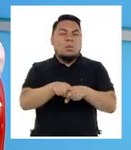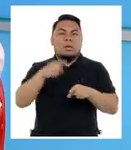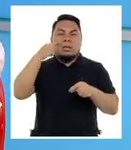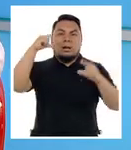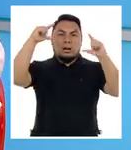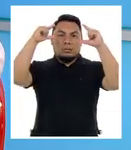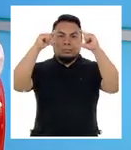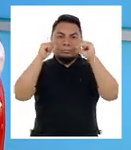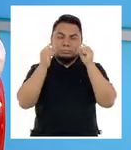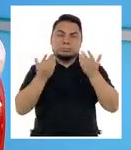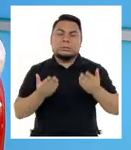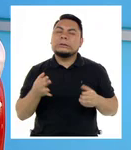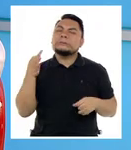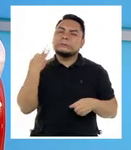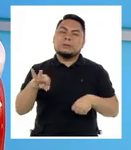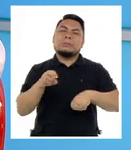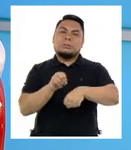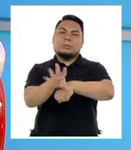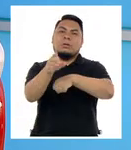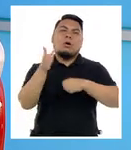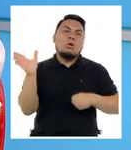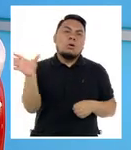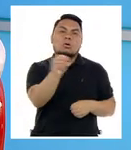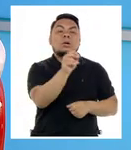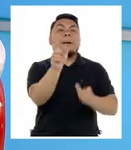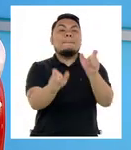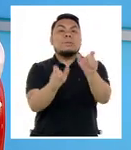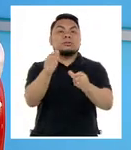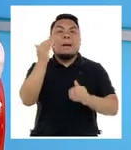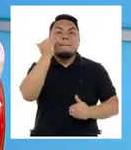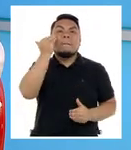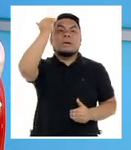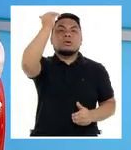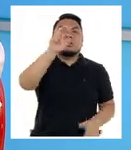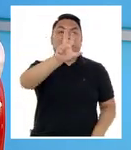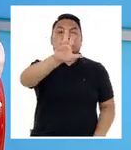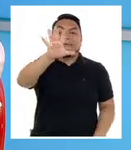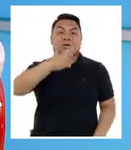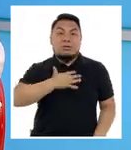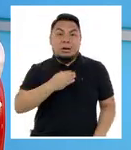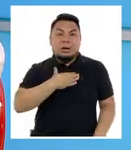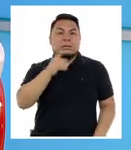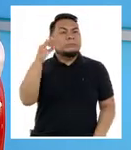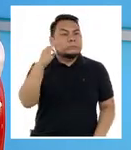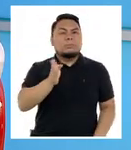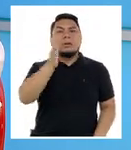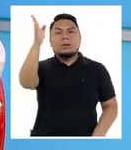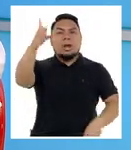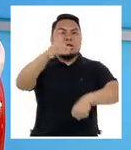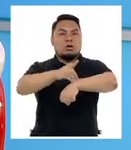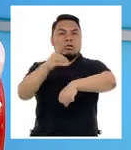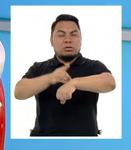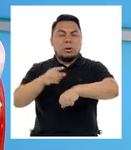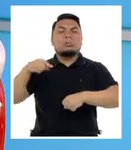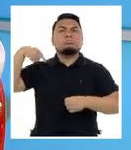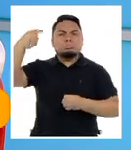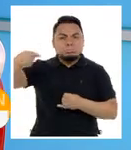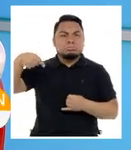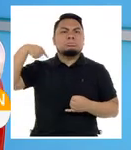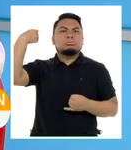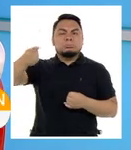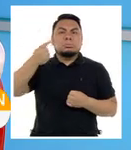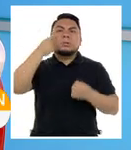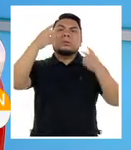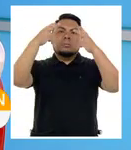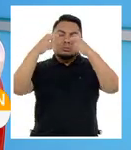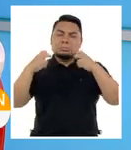irreparable. Es por eso que siempre recomendamos a toda persona mayor de 35 años hacerse un chequeo preventivo así